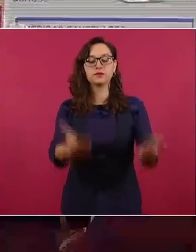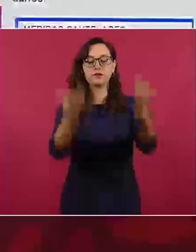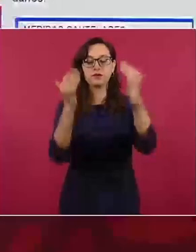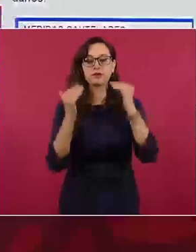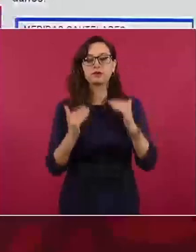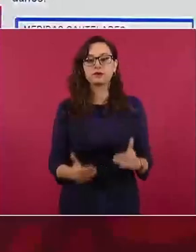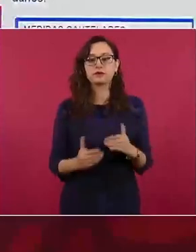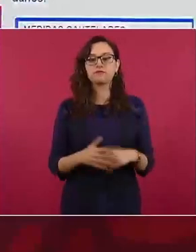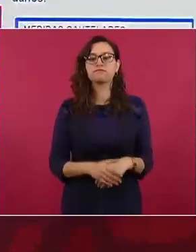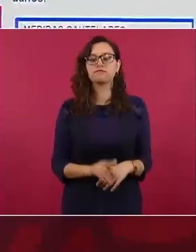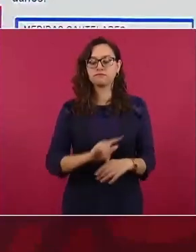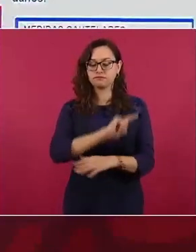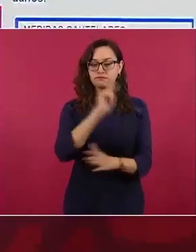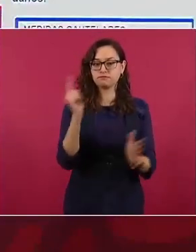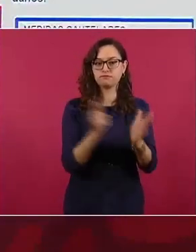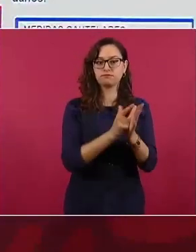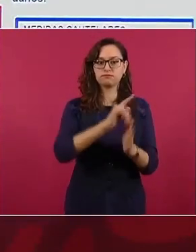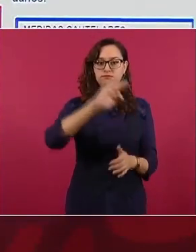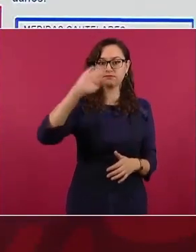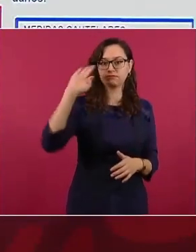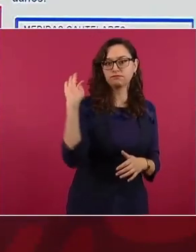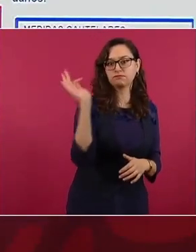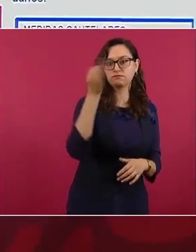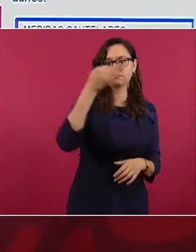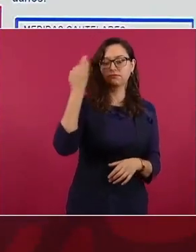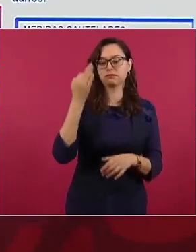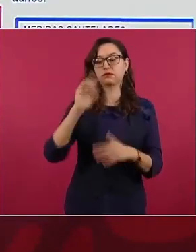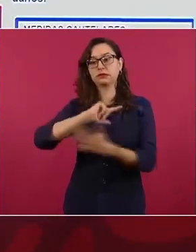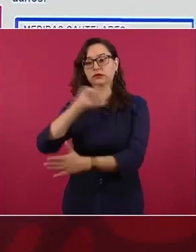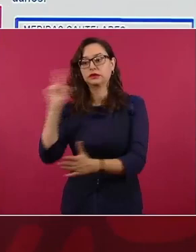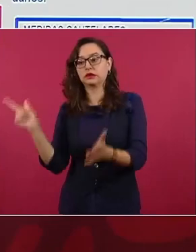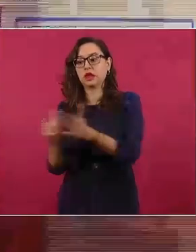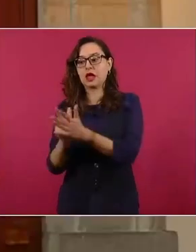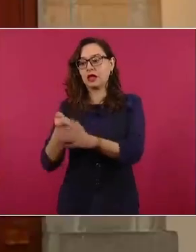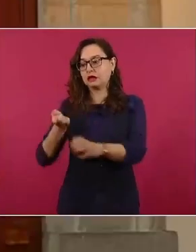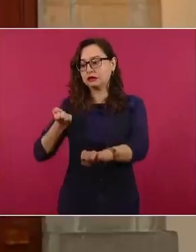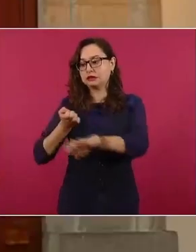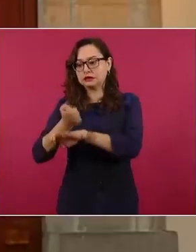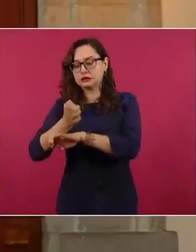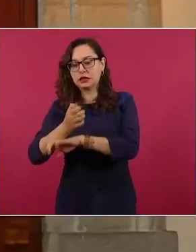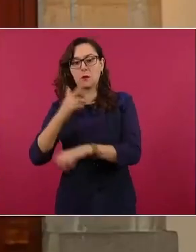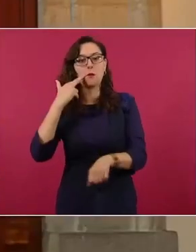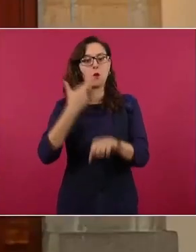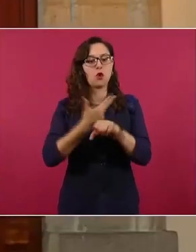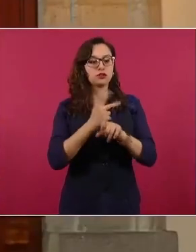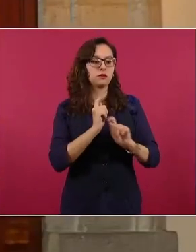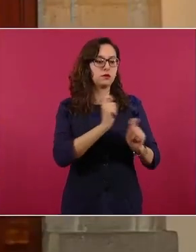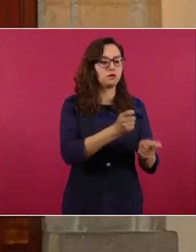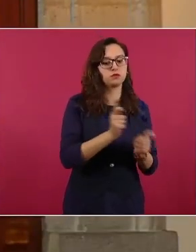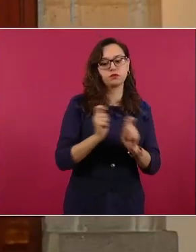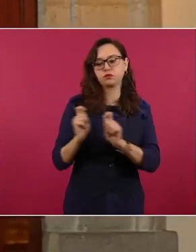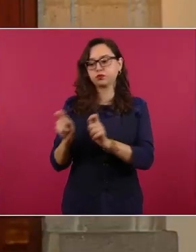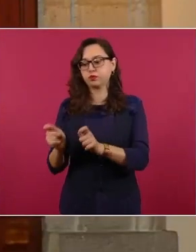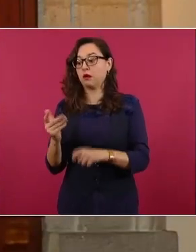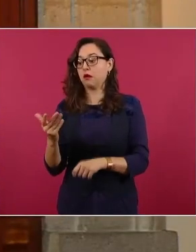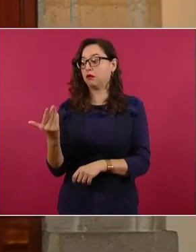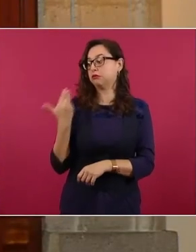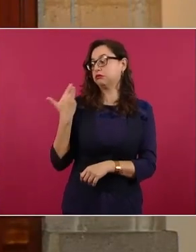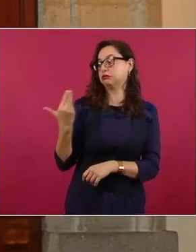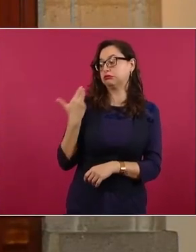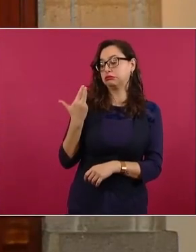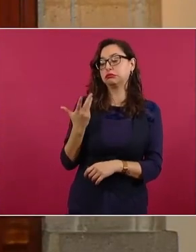como en el fuero común, de los eventos que se llevaron a cabo en días pasados, en quema de vehículos, asalto a tiendas de